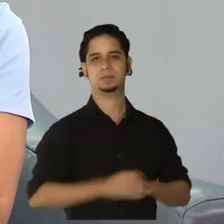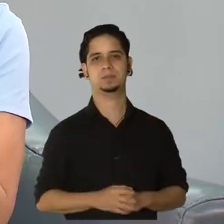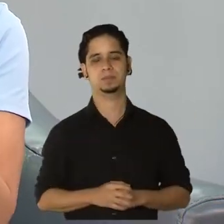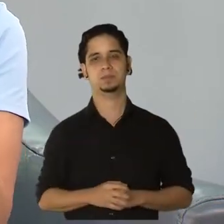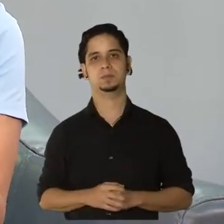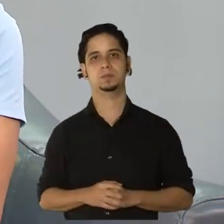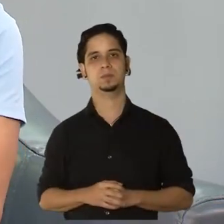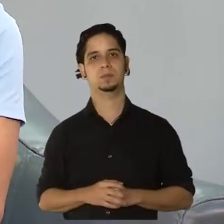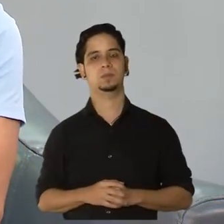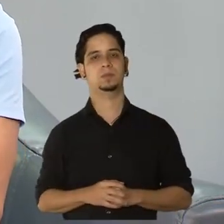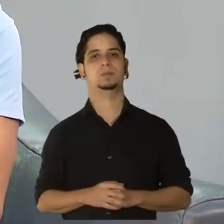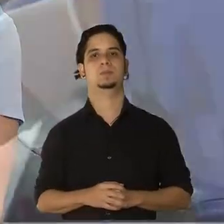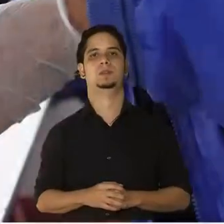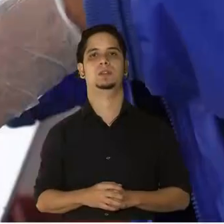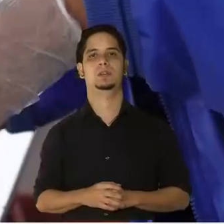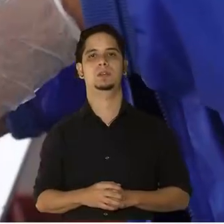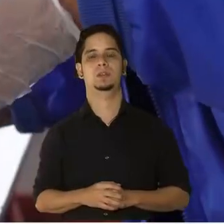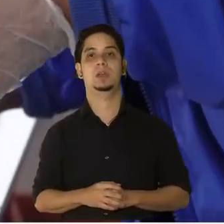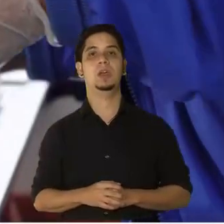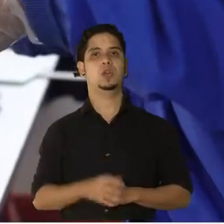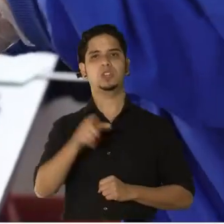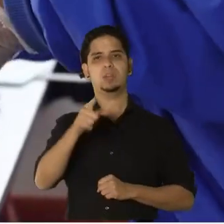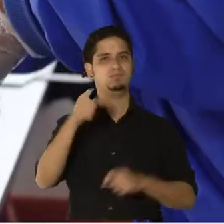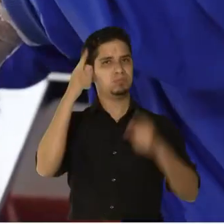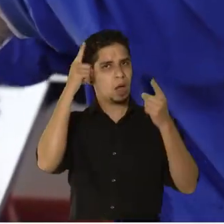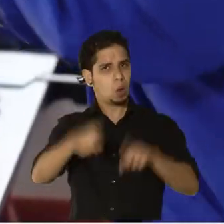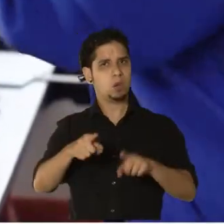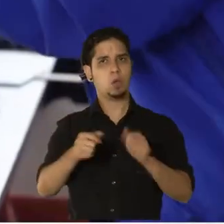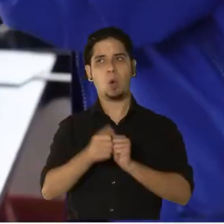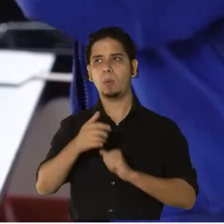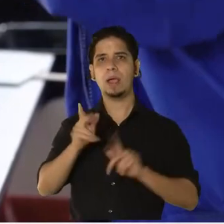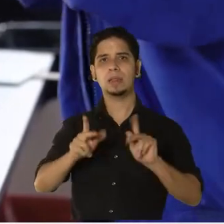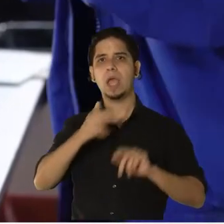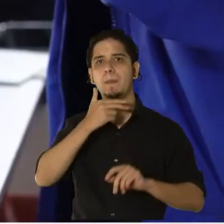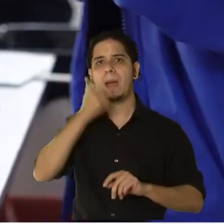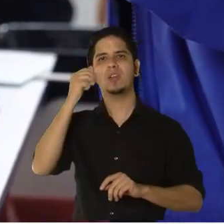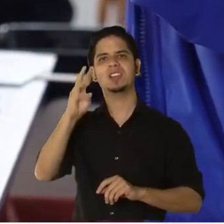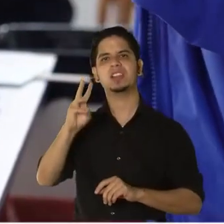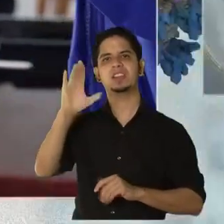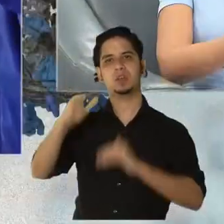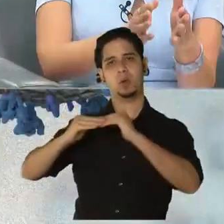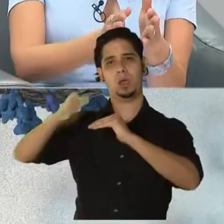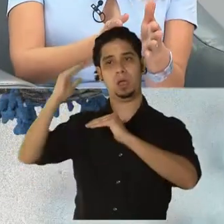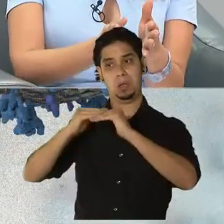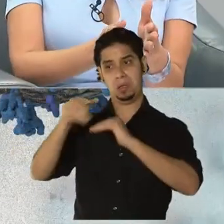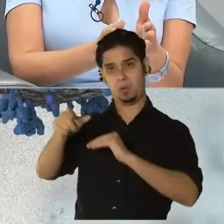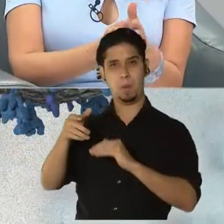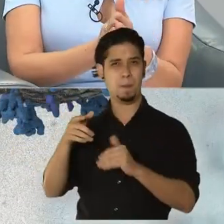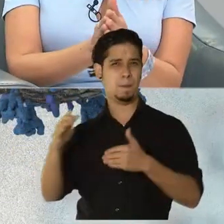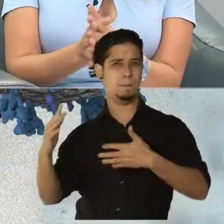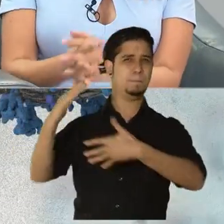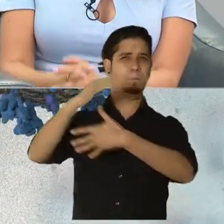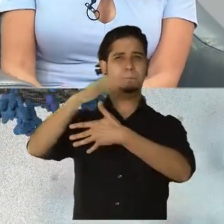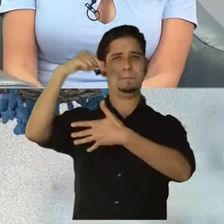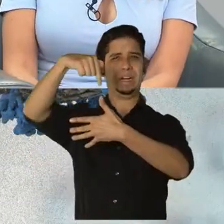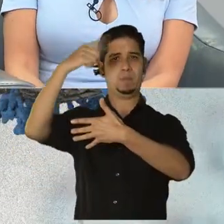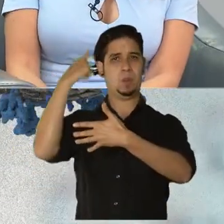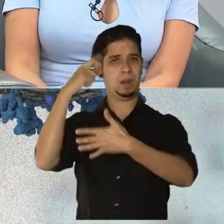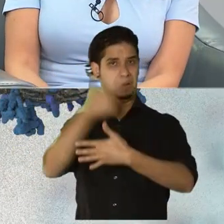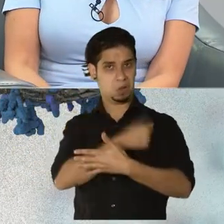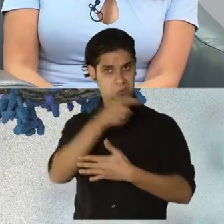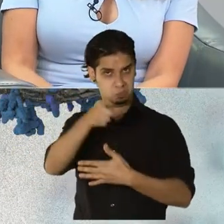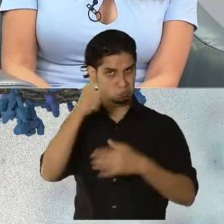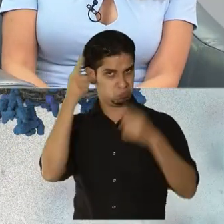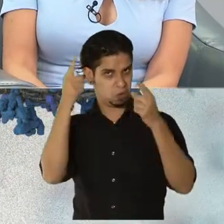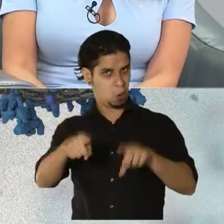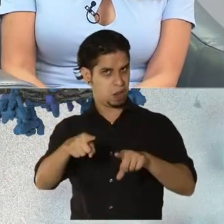de que se haya priorizado la población de 65 años luego de una controversia? ¿Es